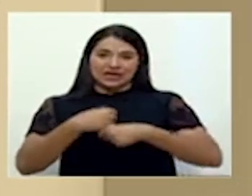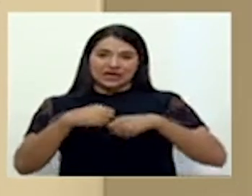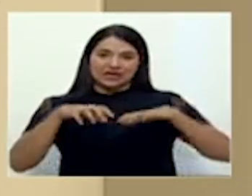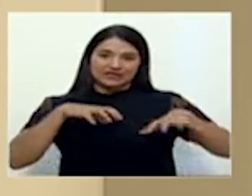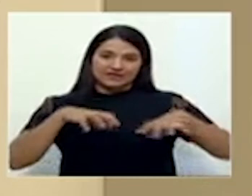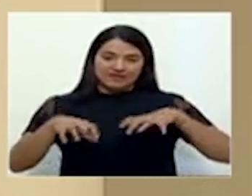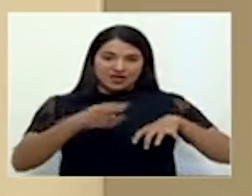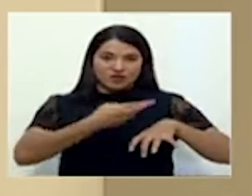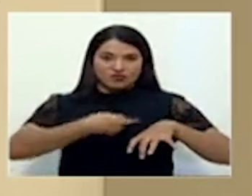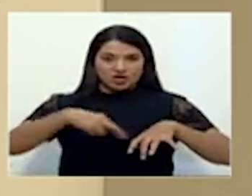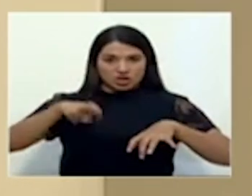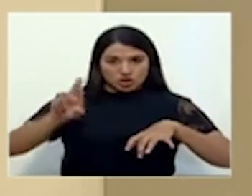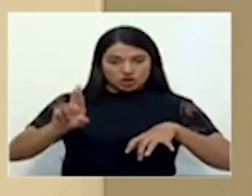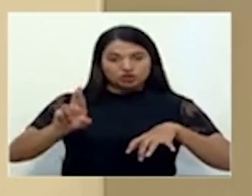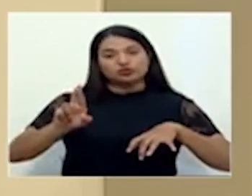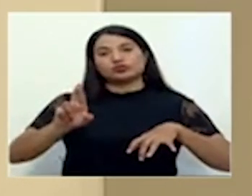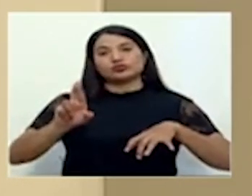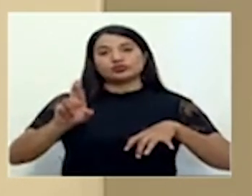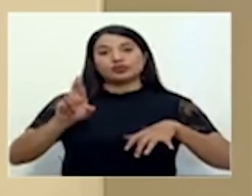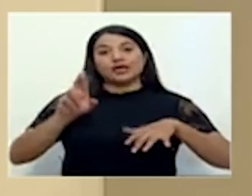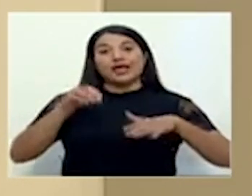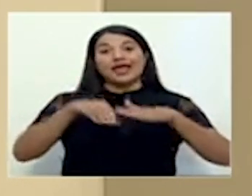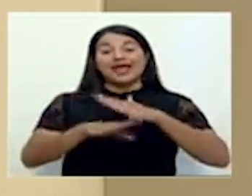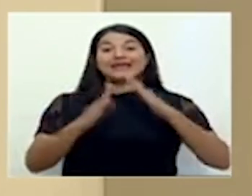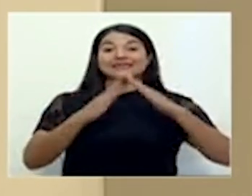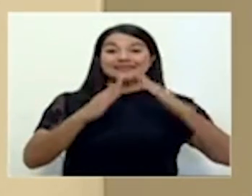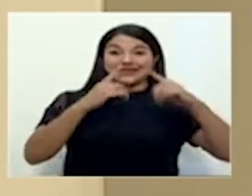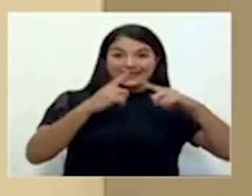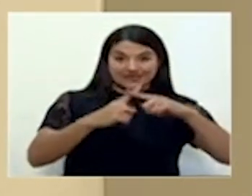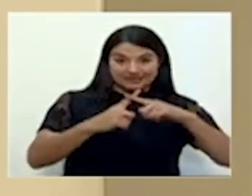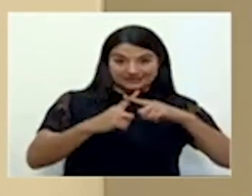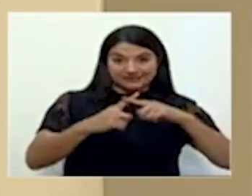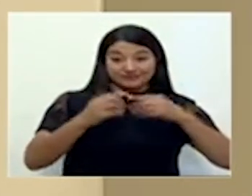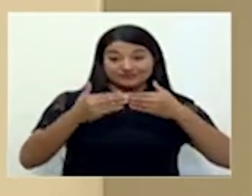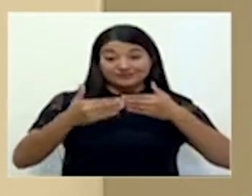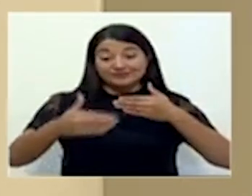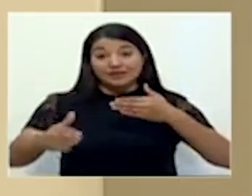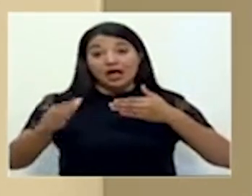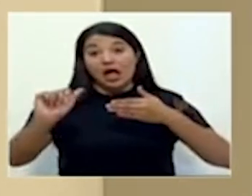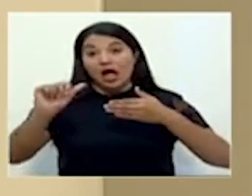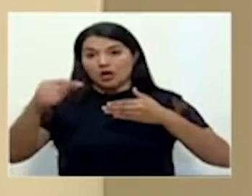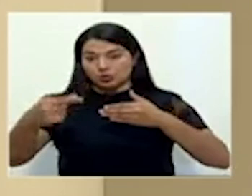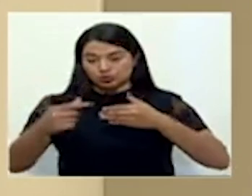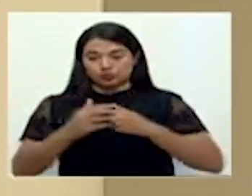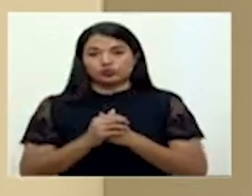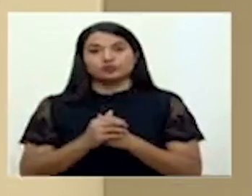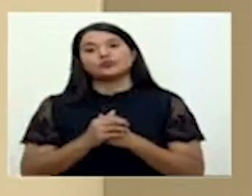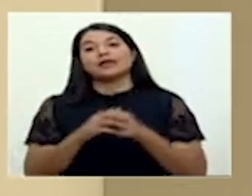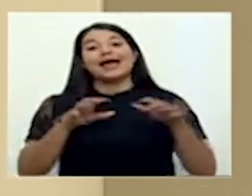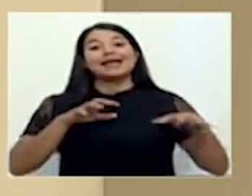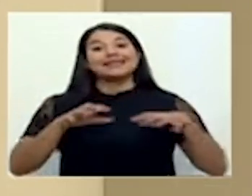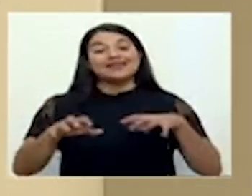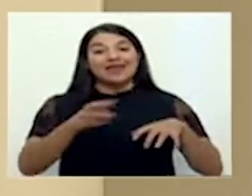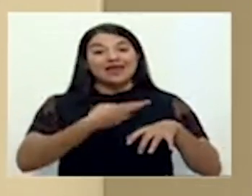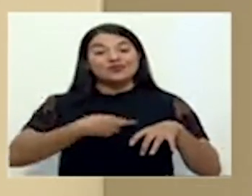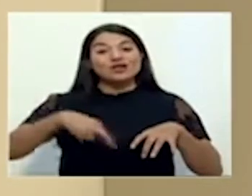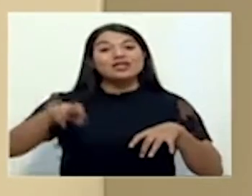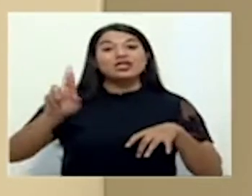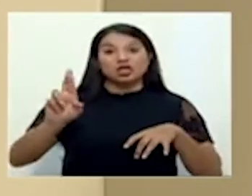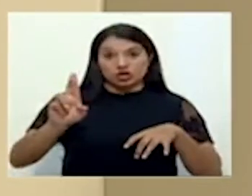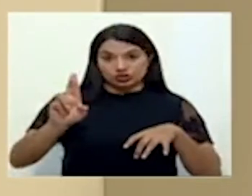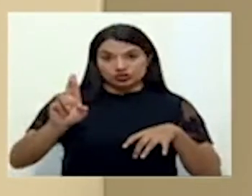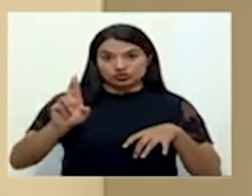misas y lo que va a ocurrir en agosto. Los cultos religiosos y las misas